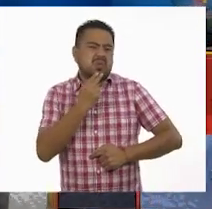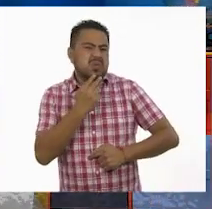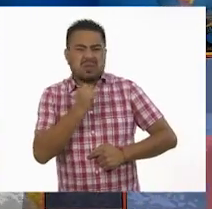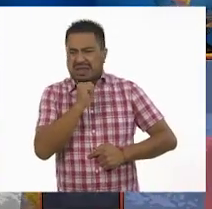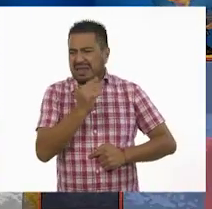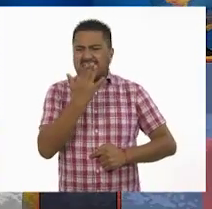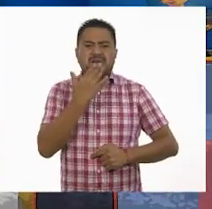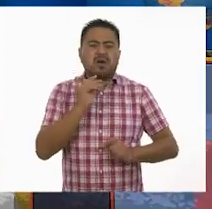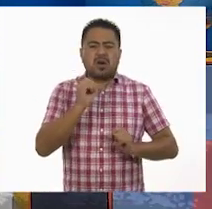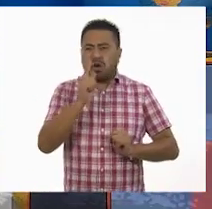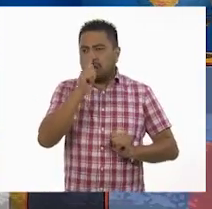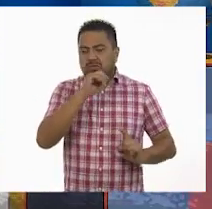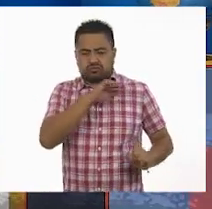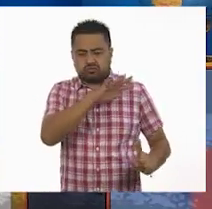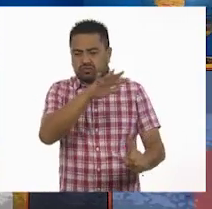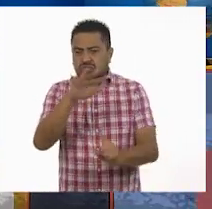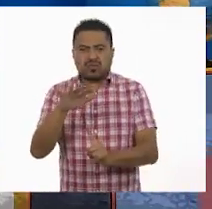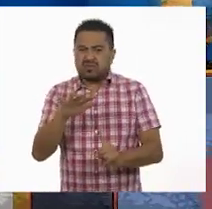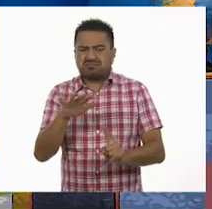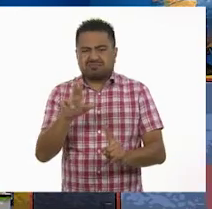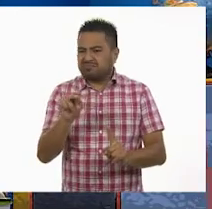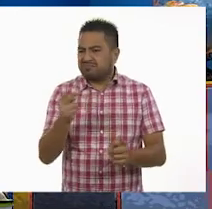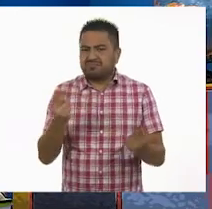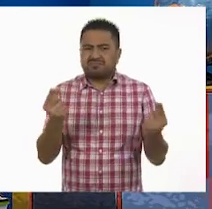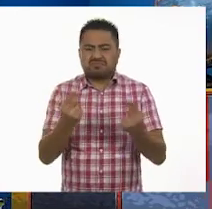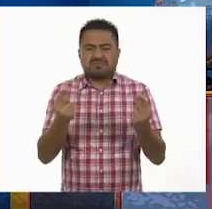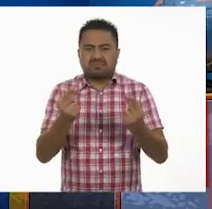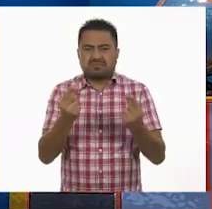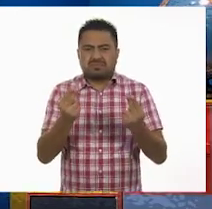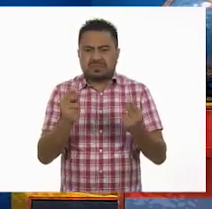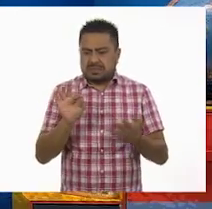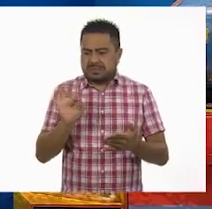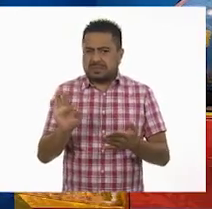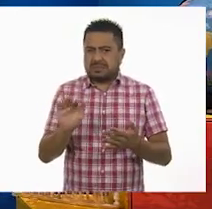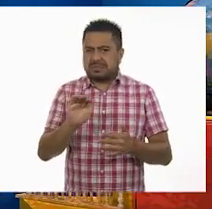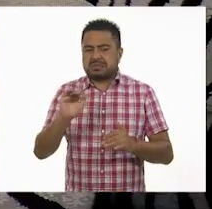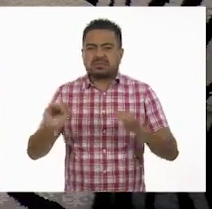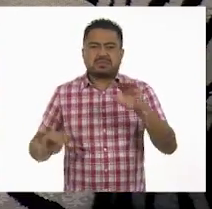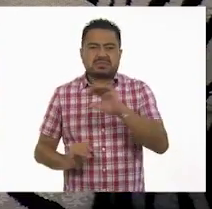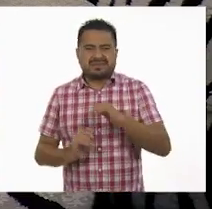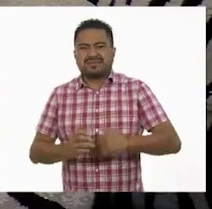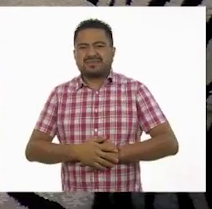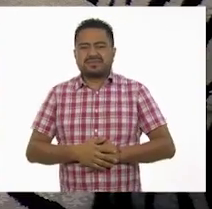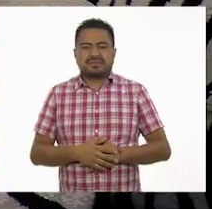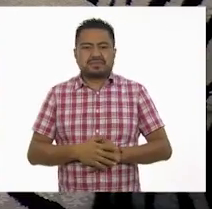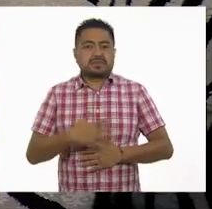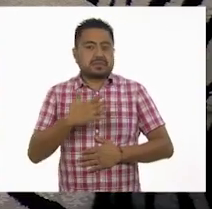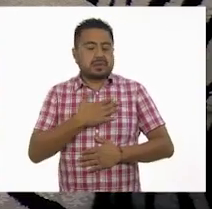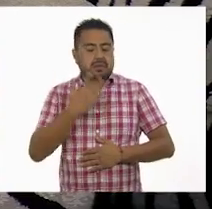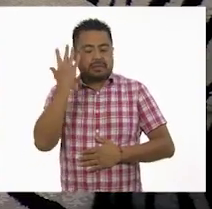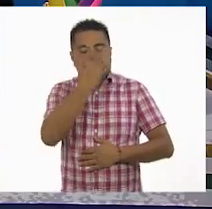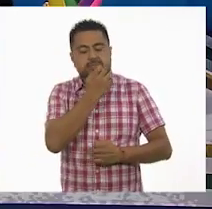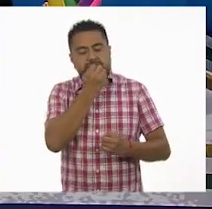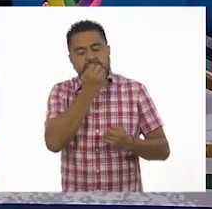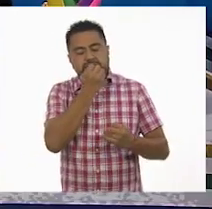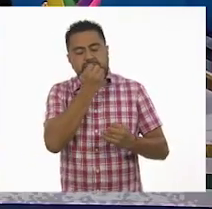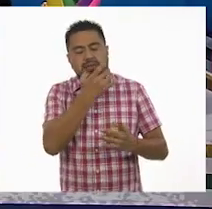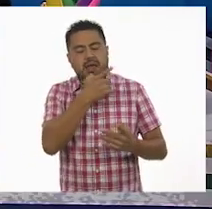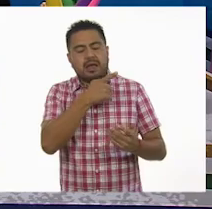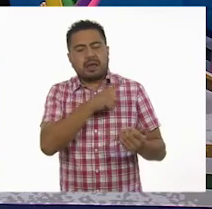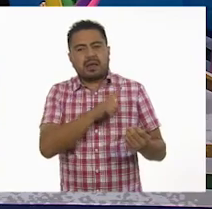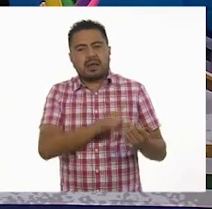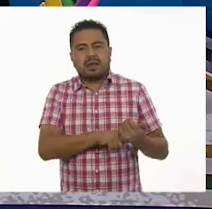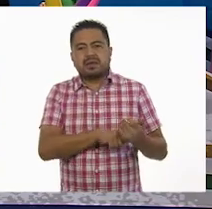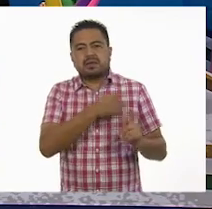o iluminación. Punto y aparte. Mi belleza está